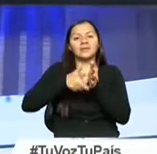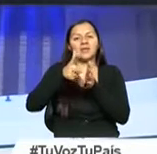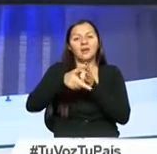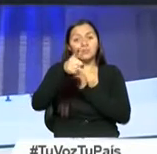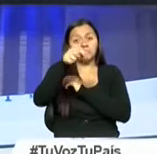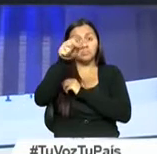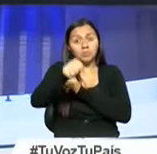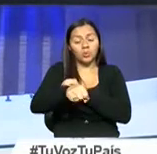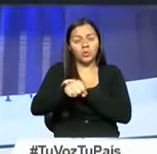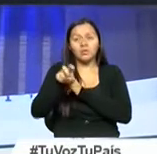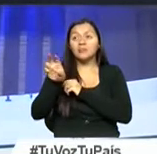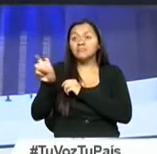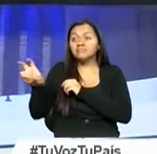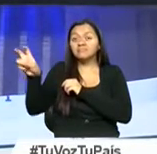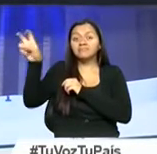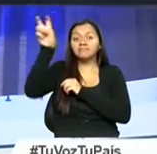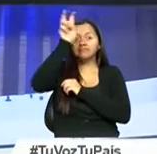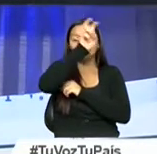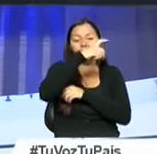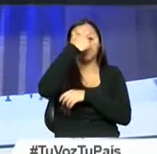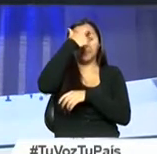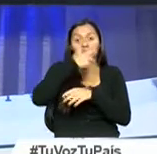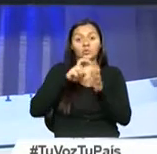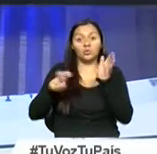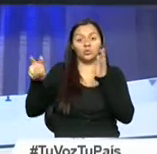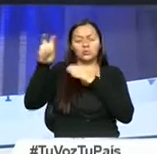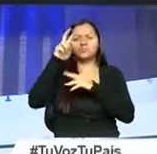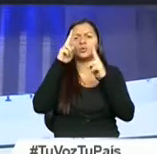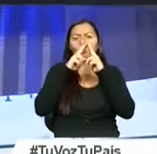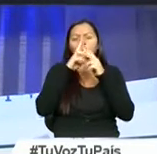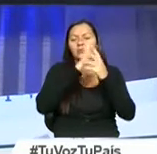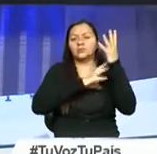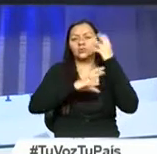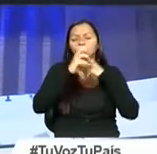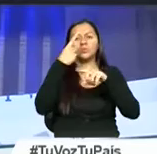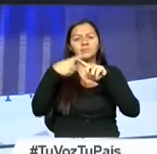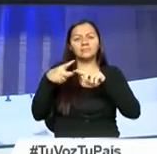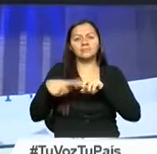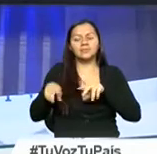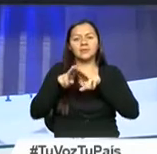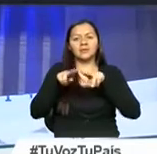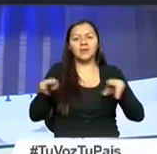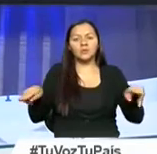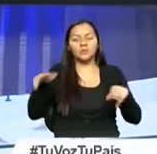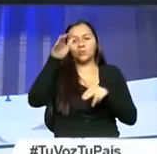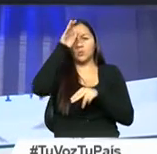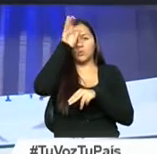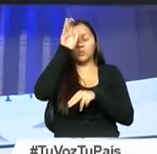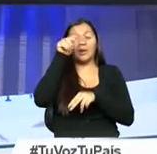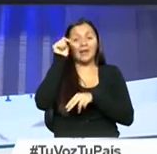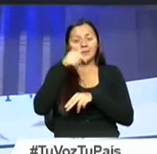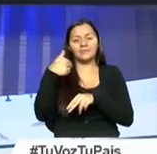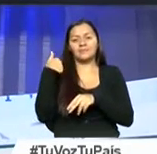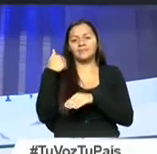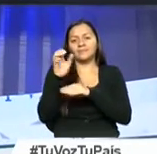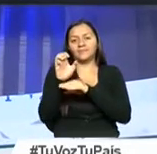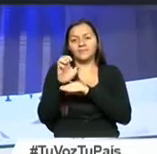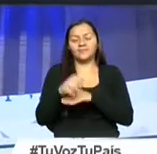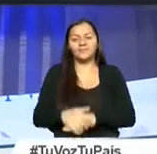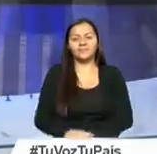través de varias rutas, el turista puede conocer la historia y la megadiversidad natural y cultural con la que cuenta Ecuador.